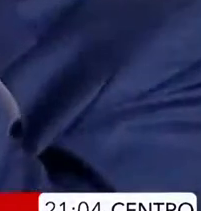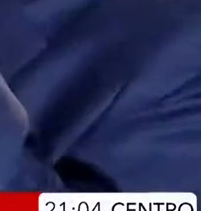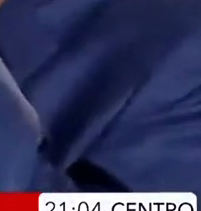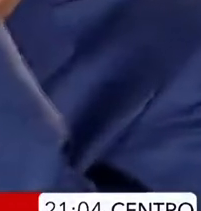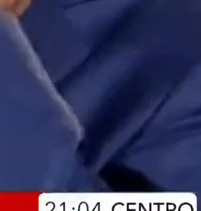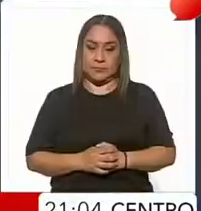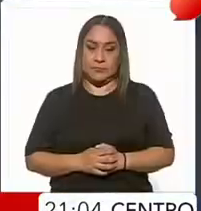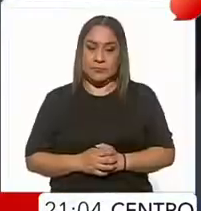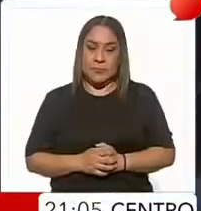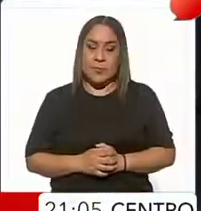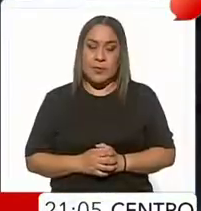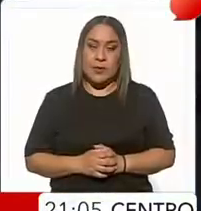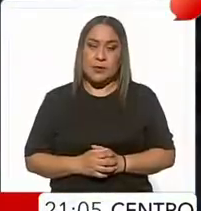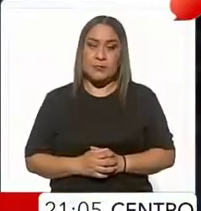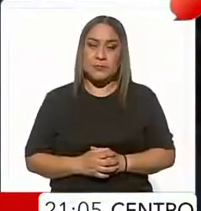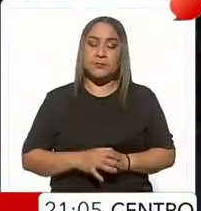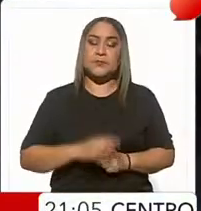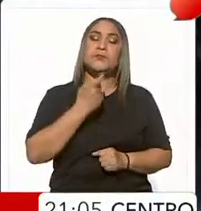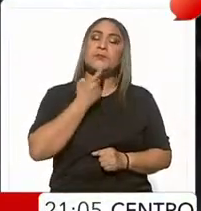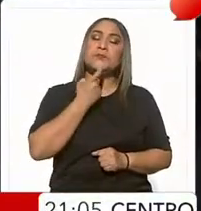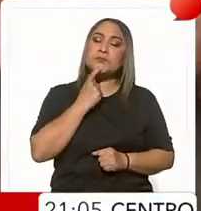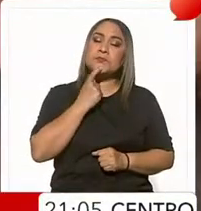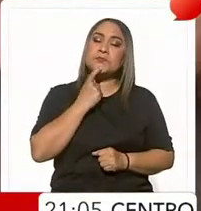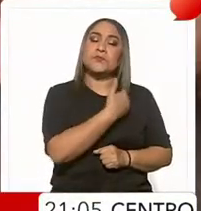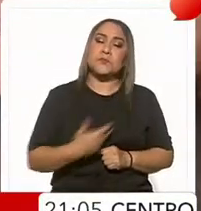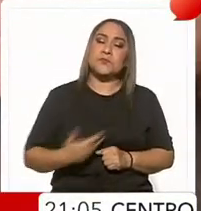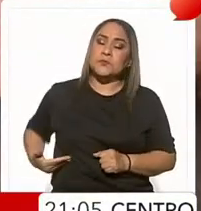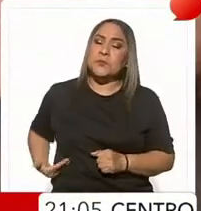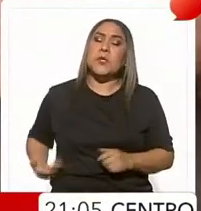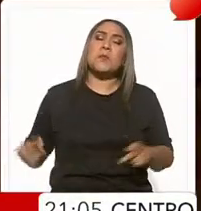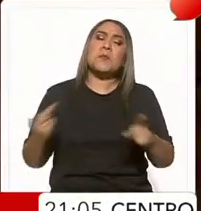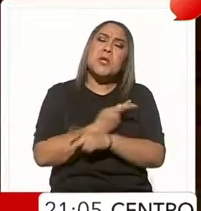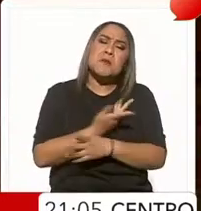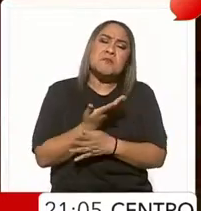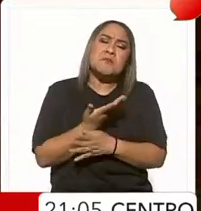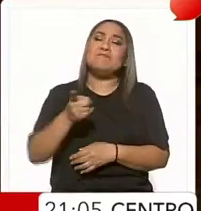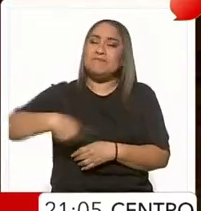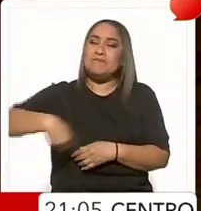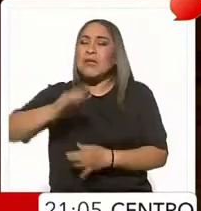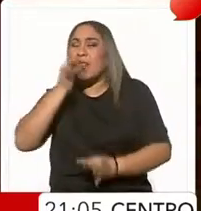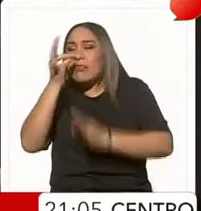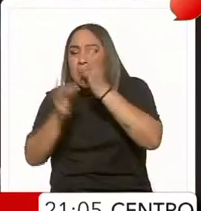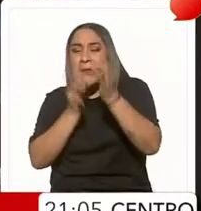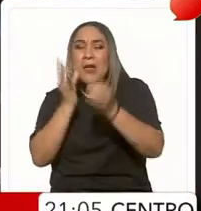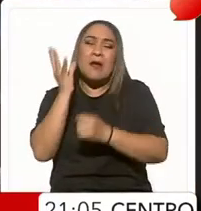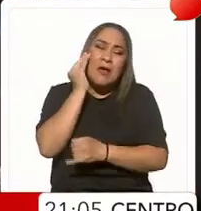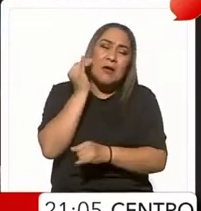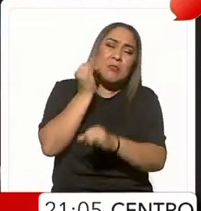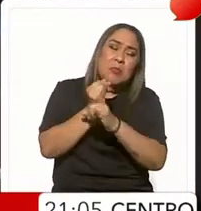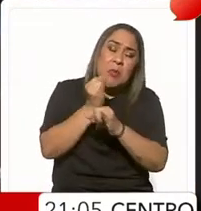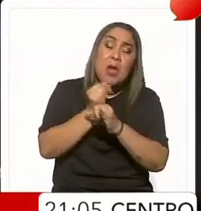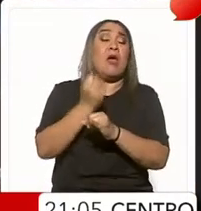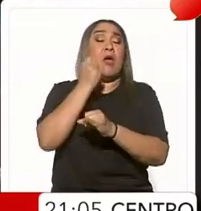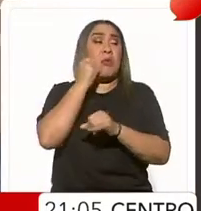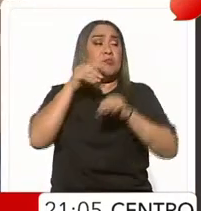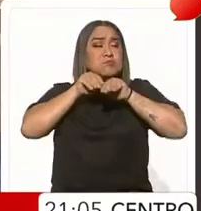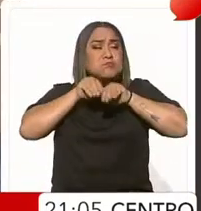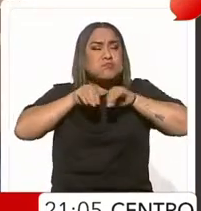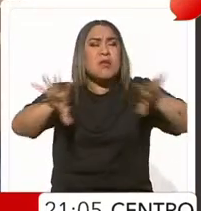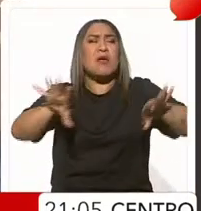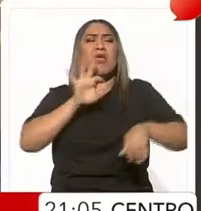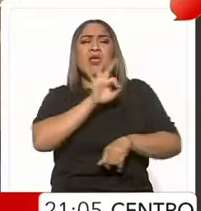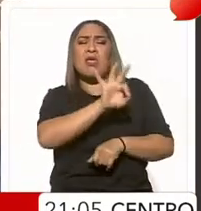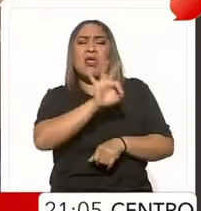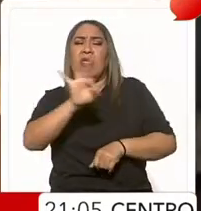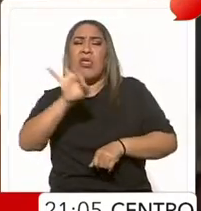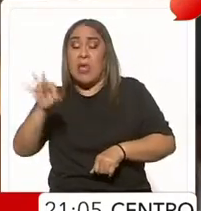El presidente Andrés Manuel López Obrador denunció que medios de comunicación desataron una ola de amarillismo